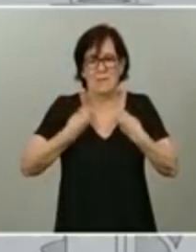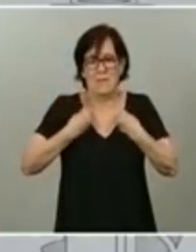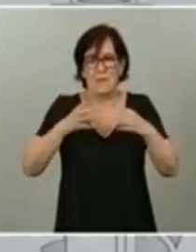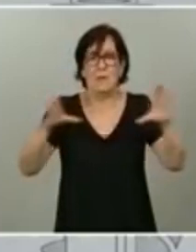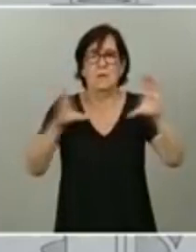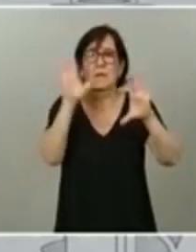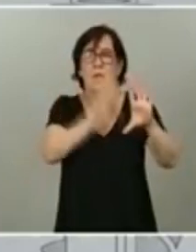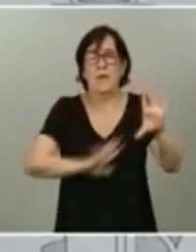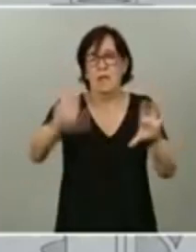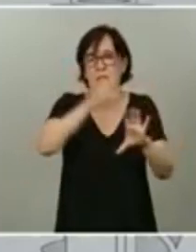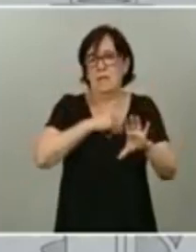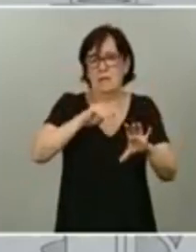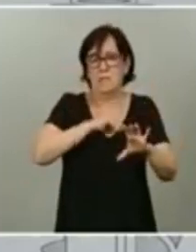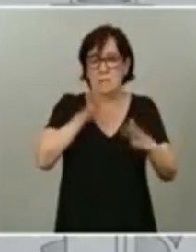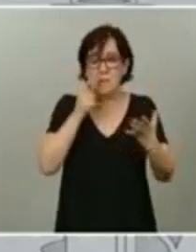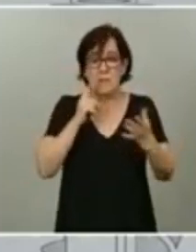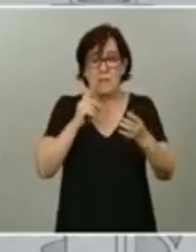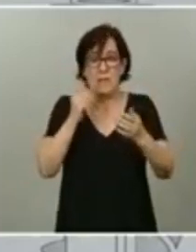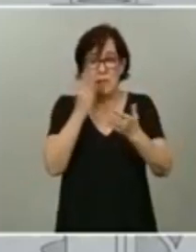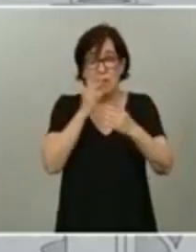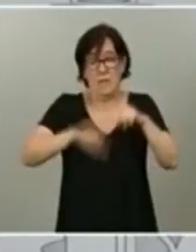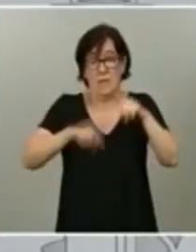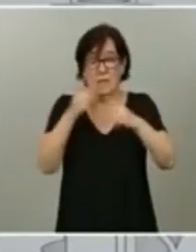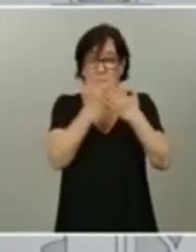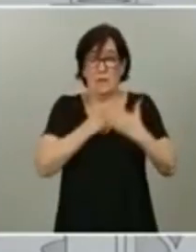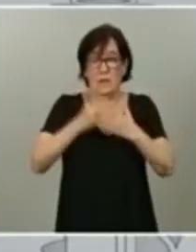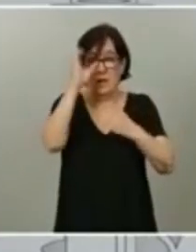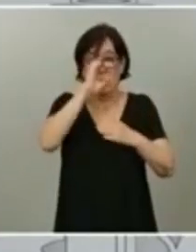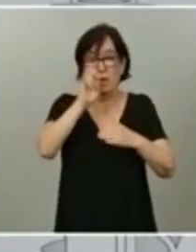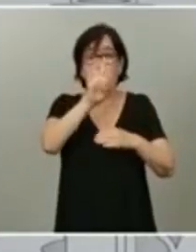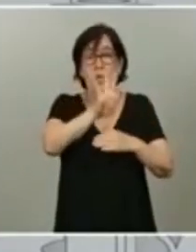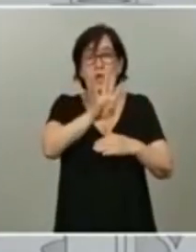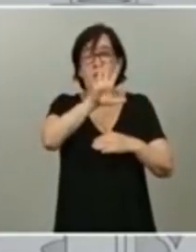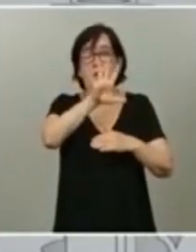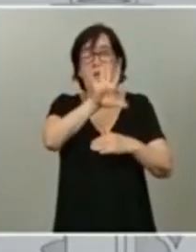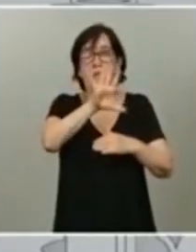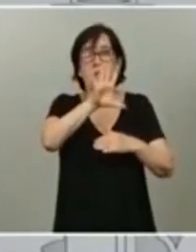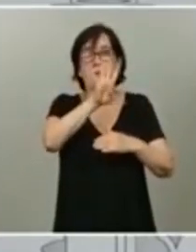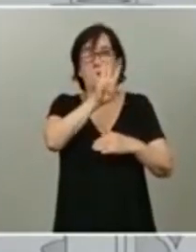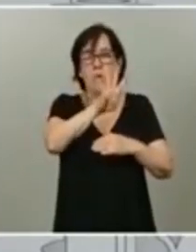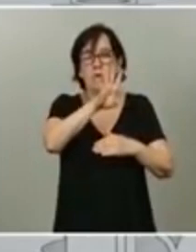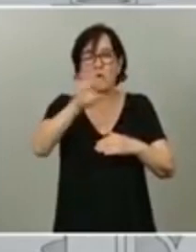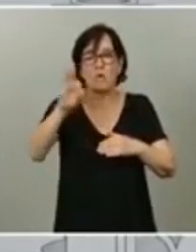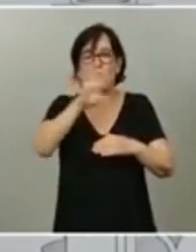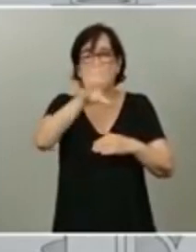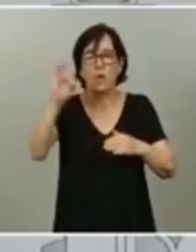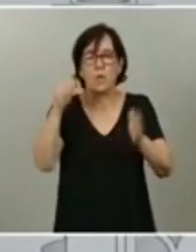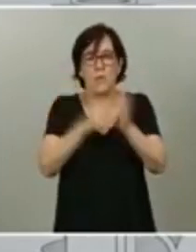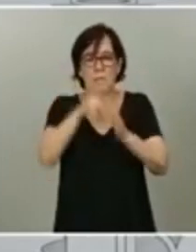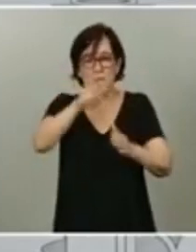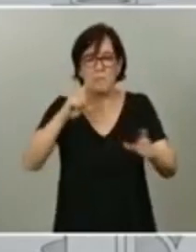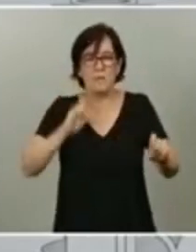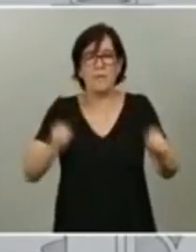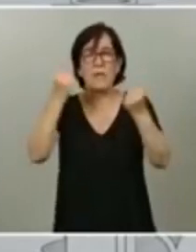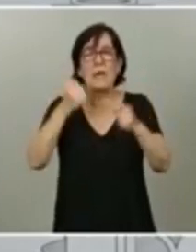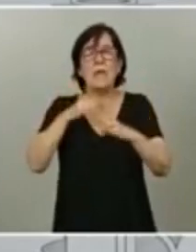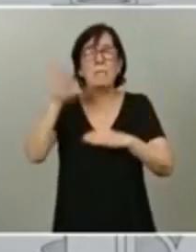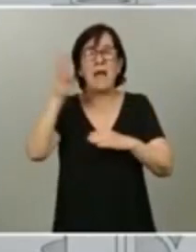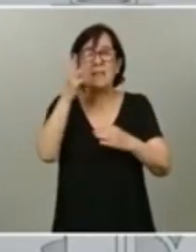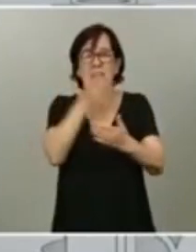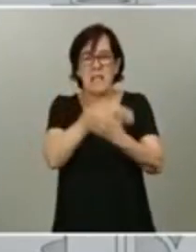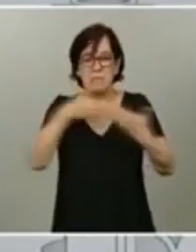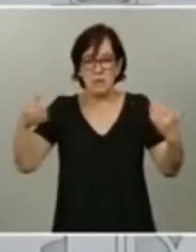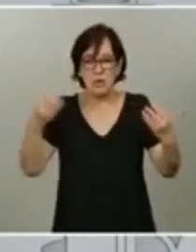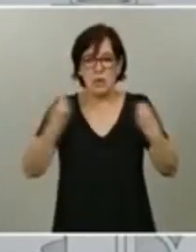estudios científicos independientes, 450.000 vidas se han salvado en nuestro país y más de 3 millones de vidas en todo el